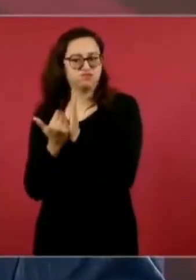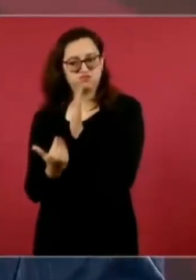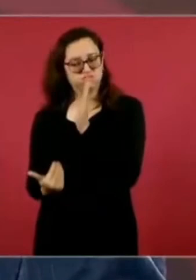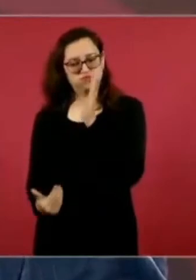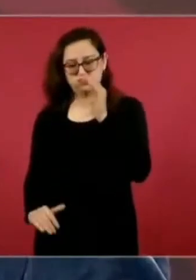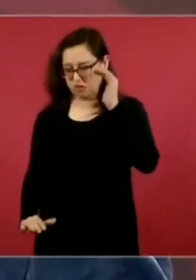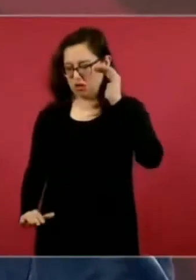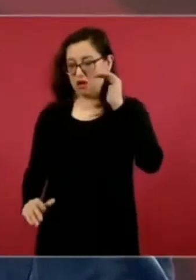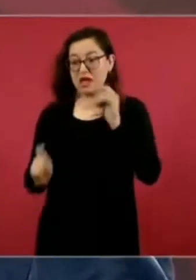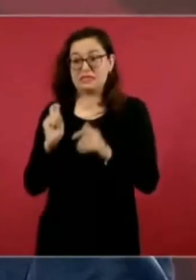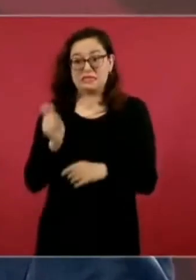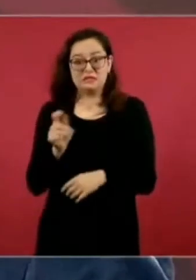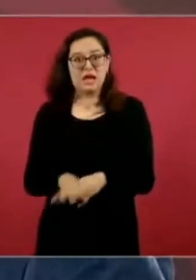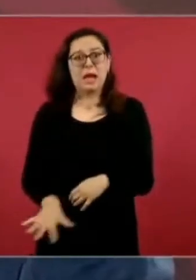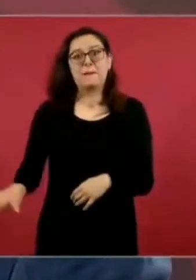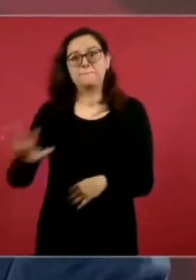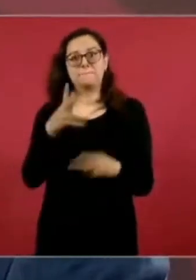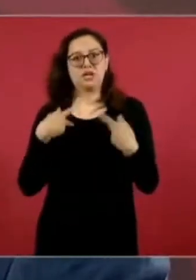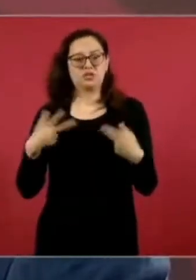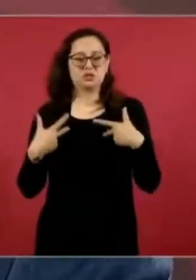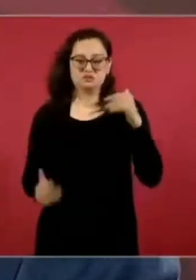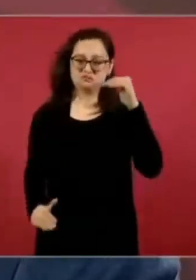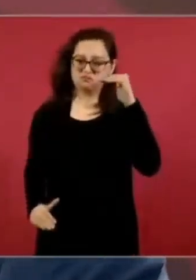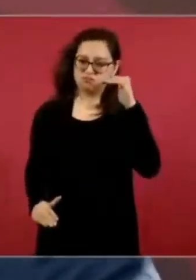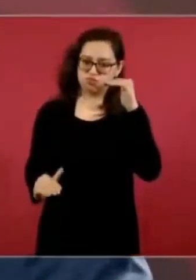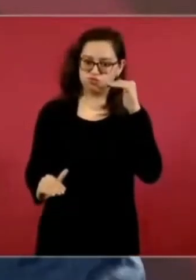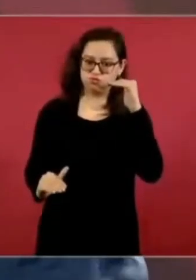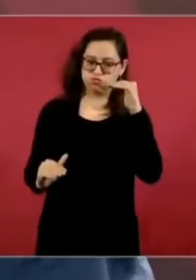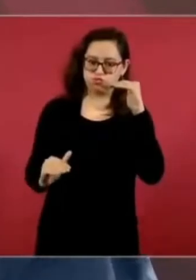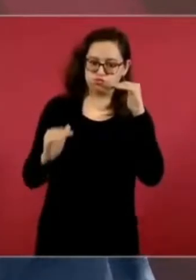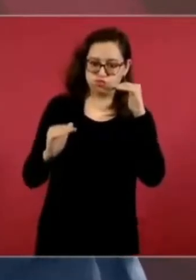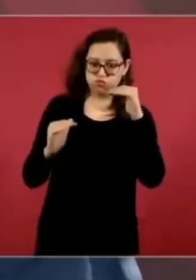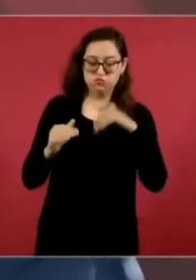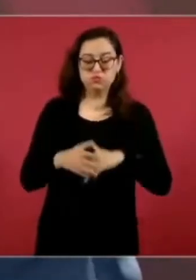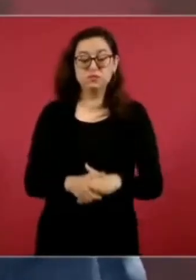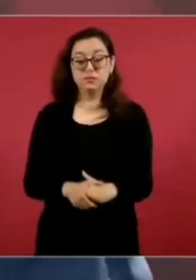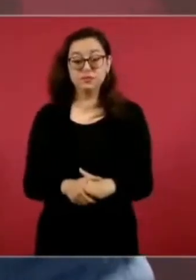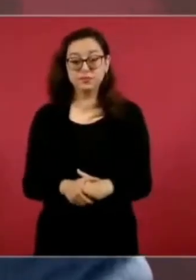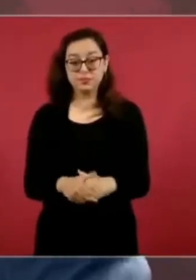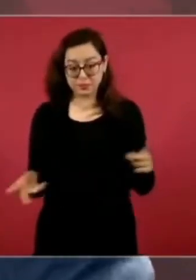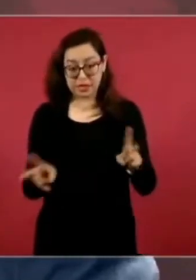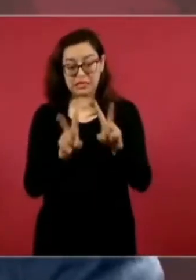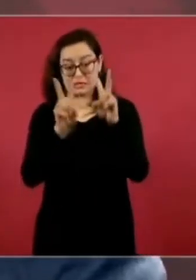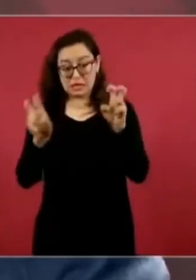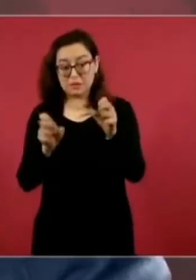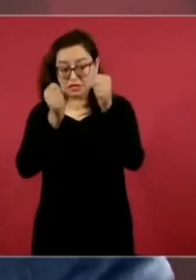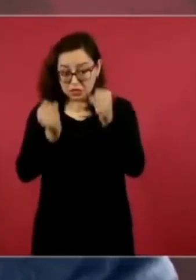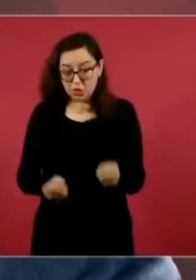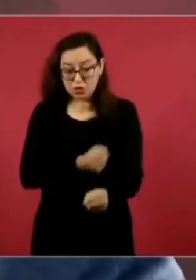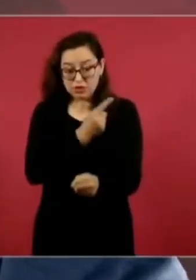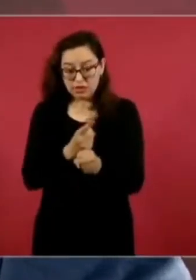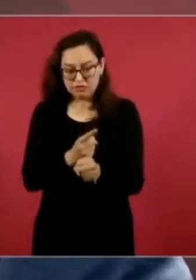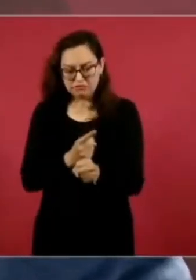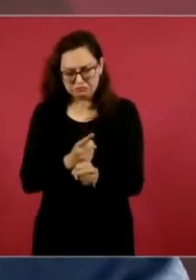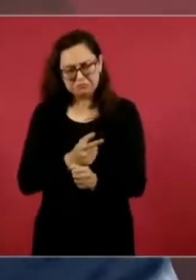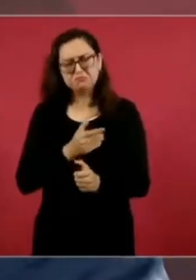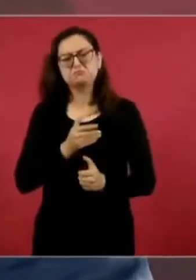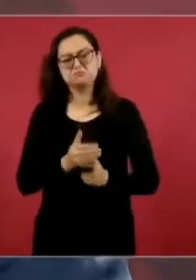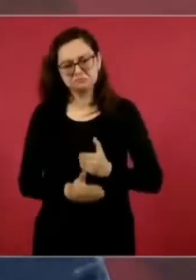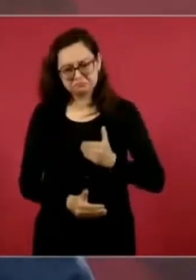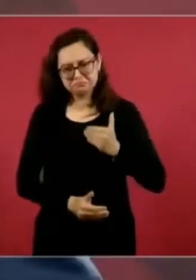Y en cuanto a la seguridad se avanzó también y